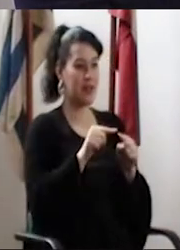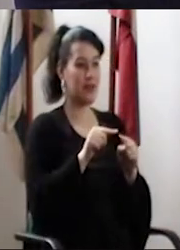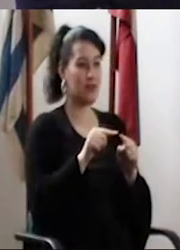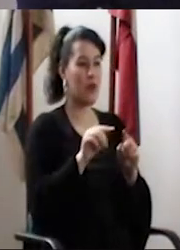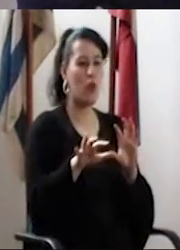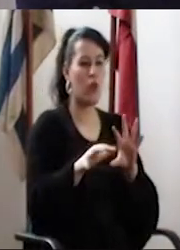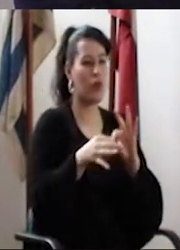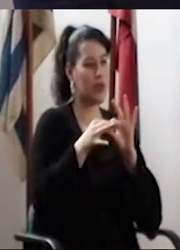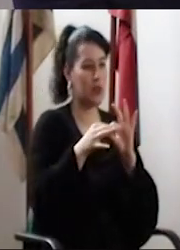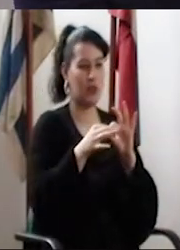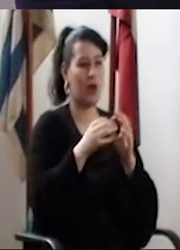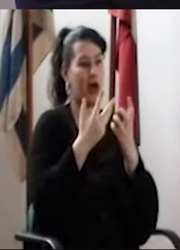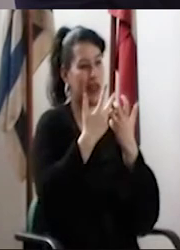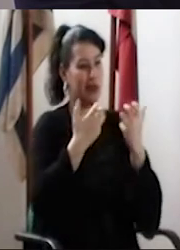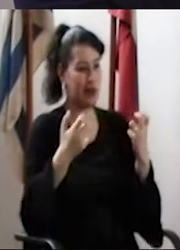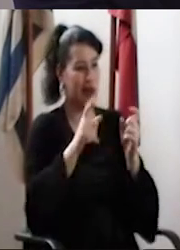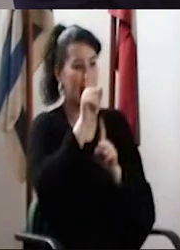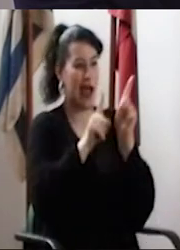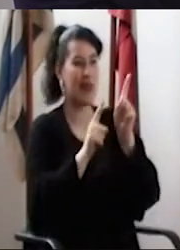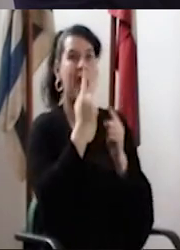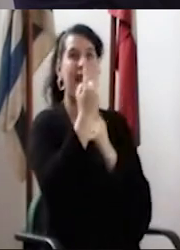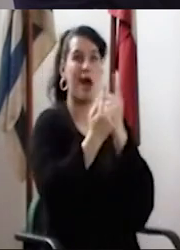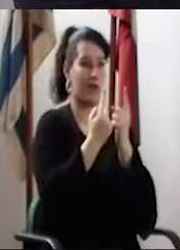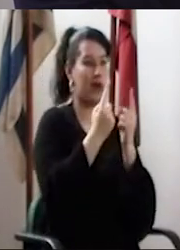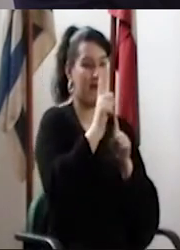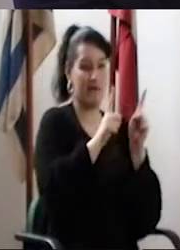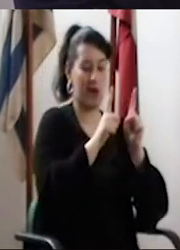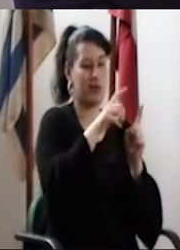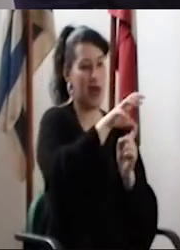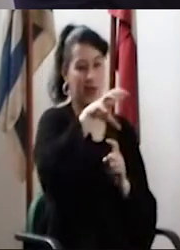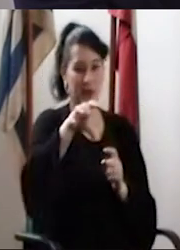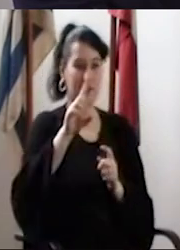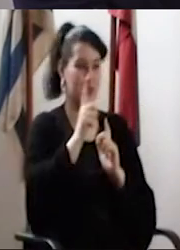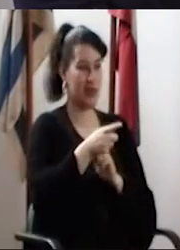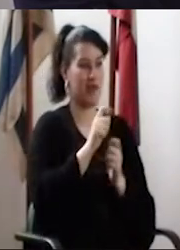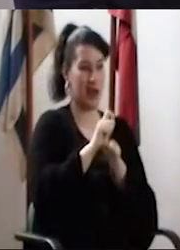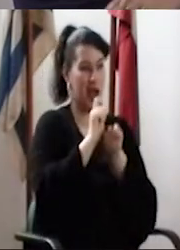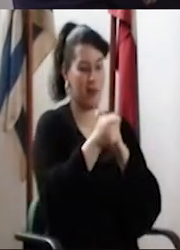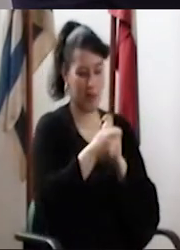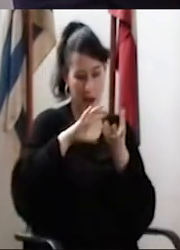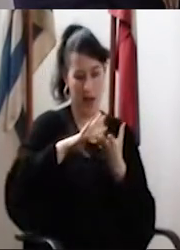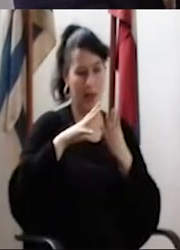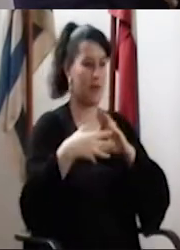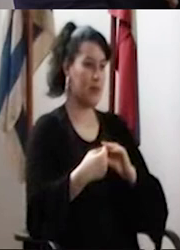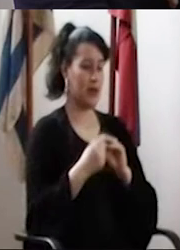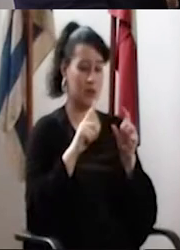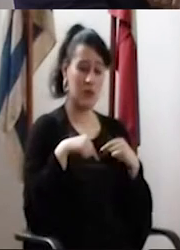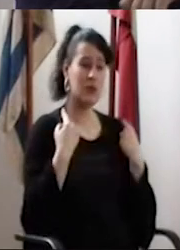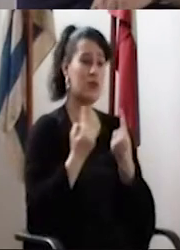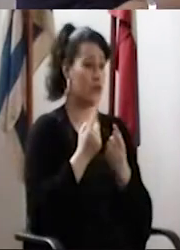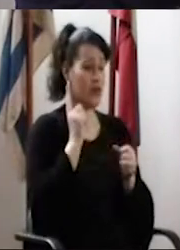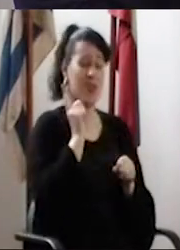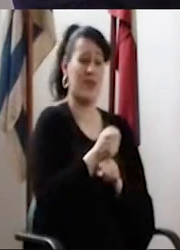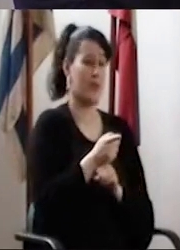Y eso se da de punta con las estructuras de cátedra que todavía hay en algunos servicios. tenemos que